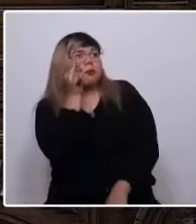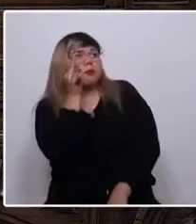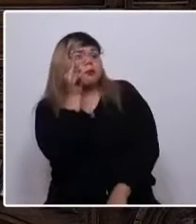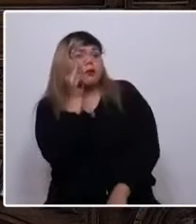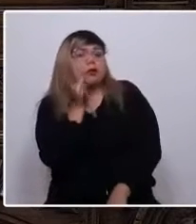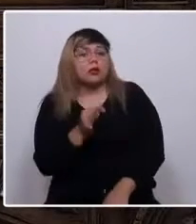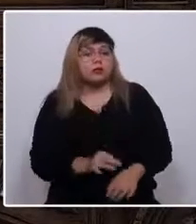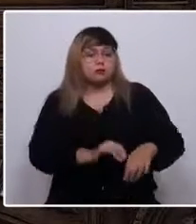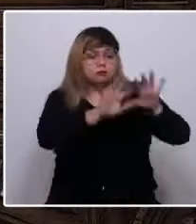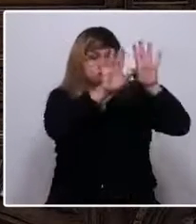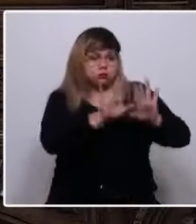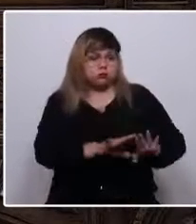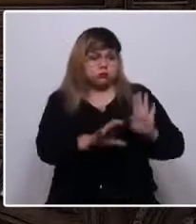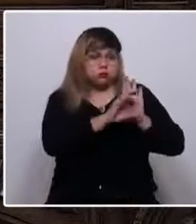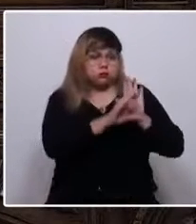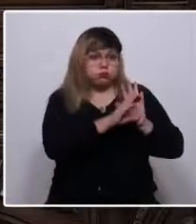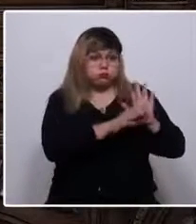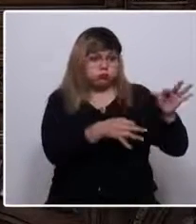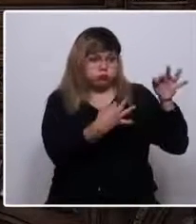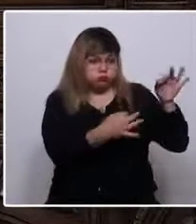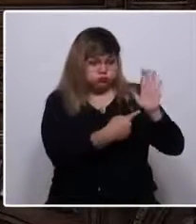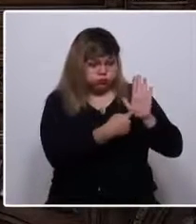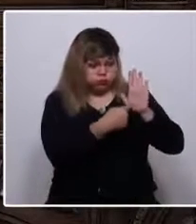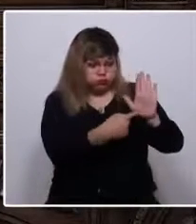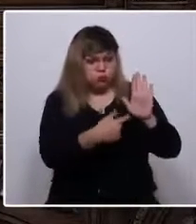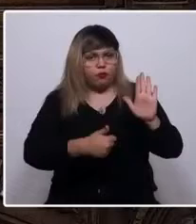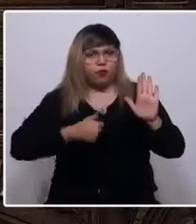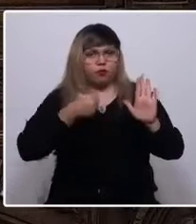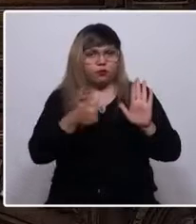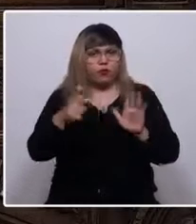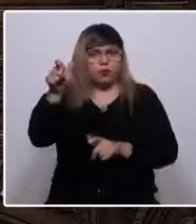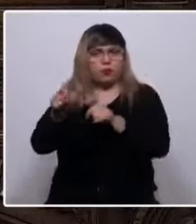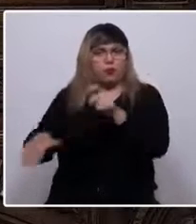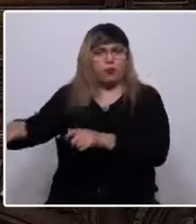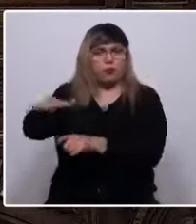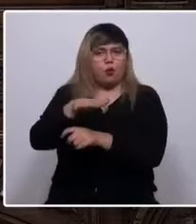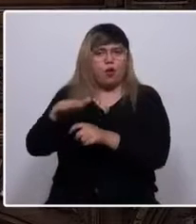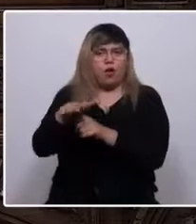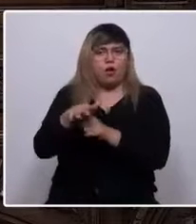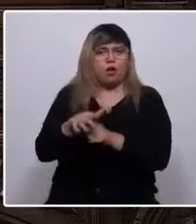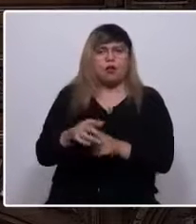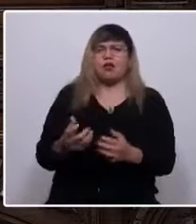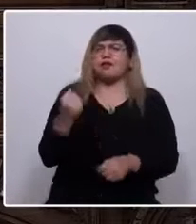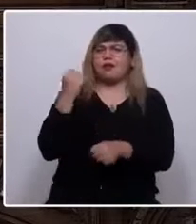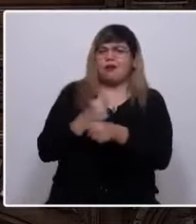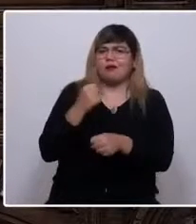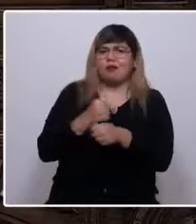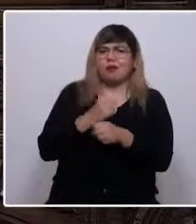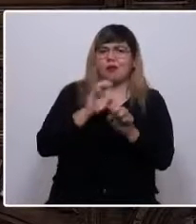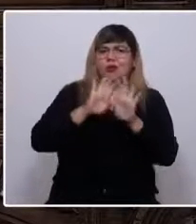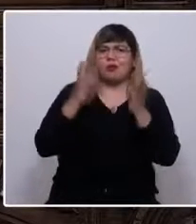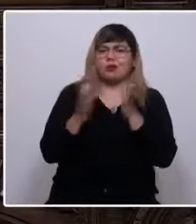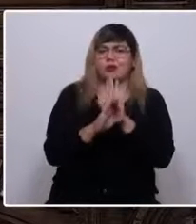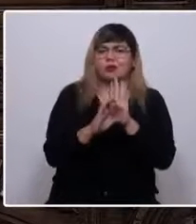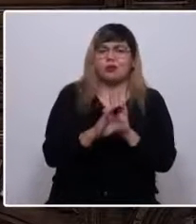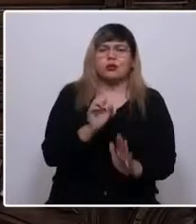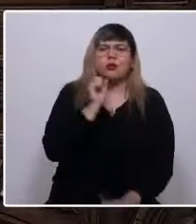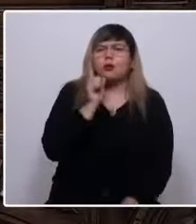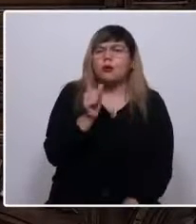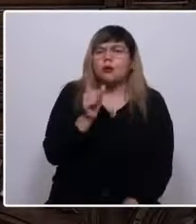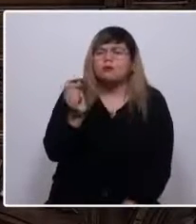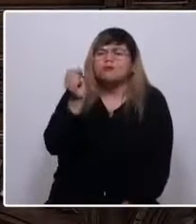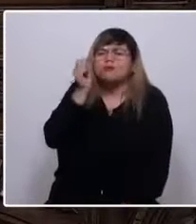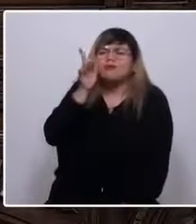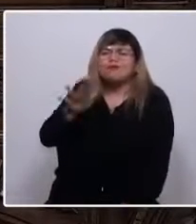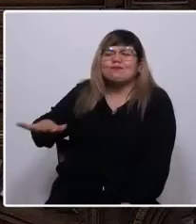texto constitucional debe expresar la voluntad popular, la tarea constituyente consiste en comprender la